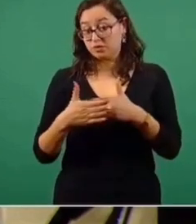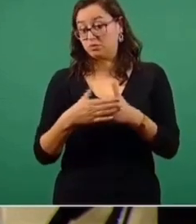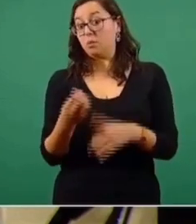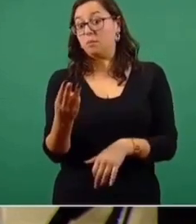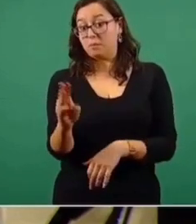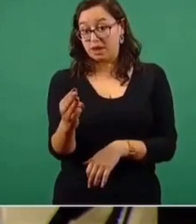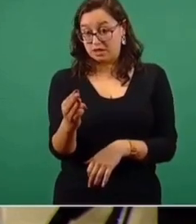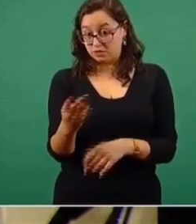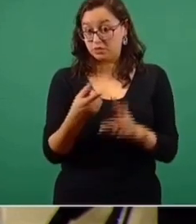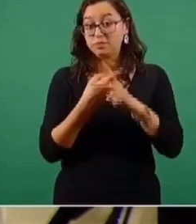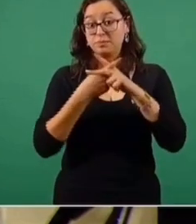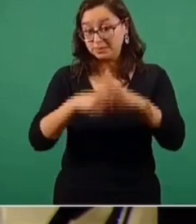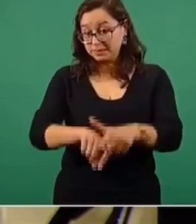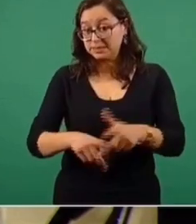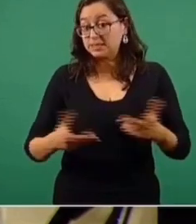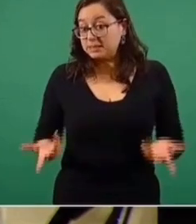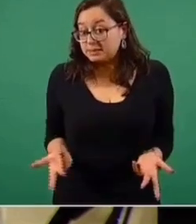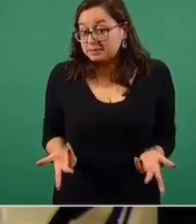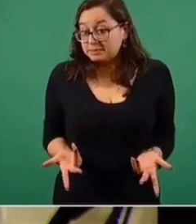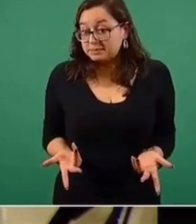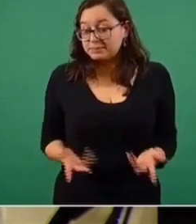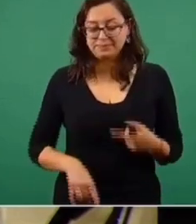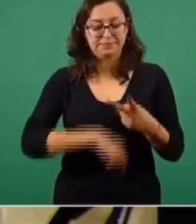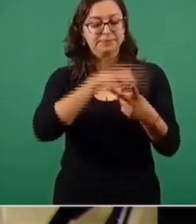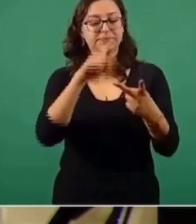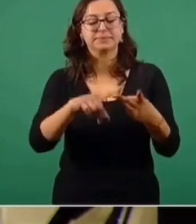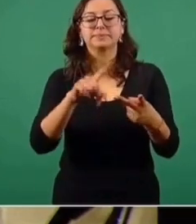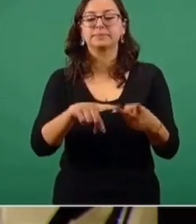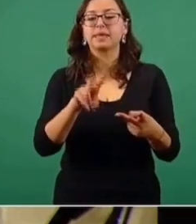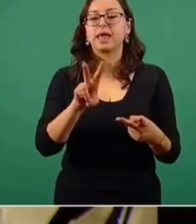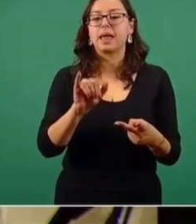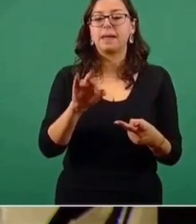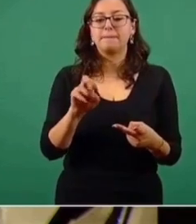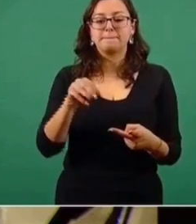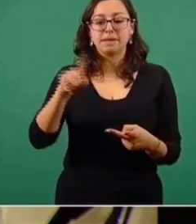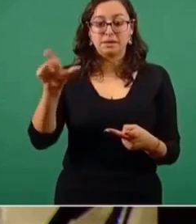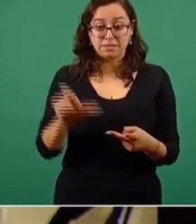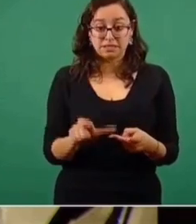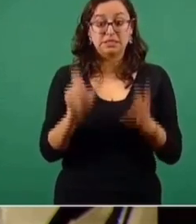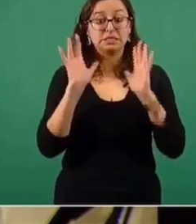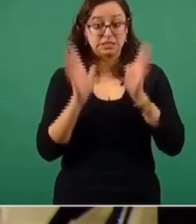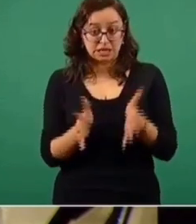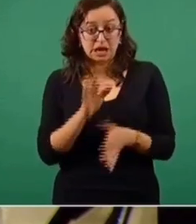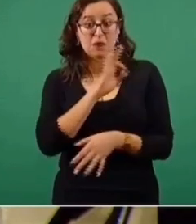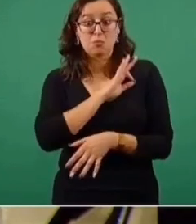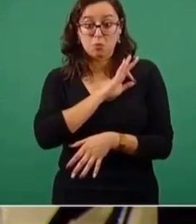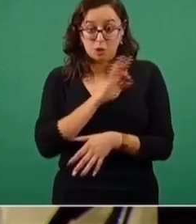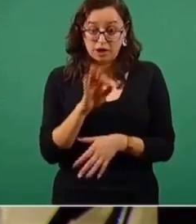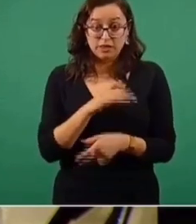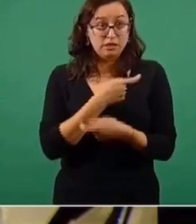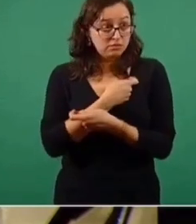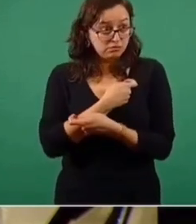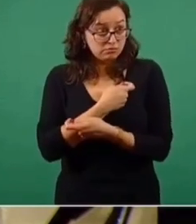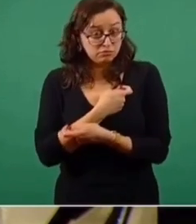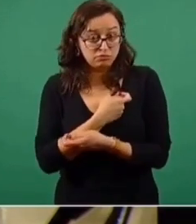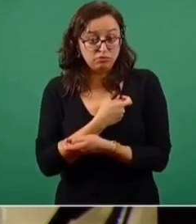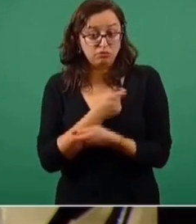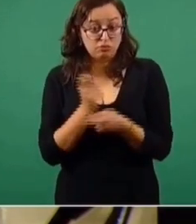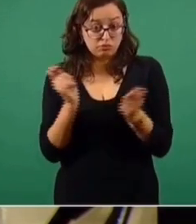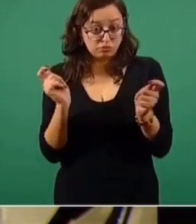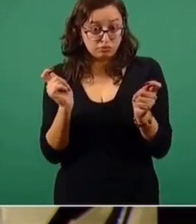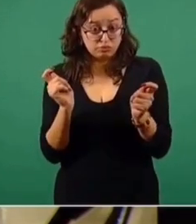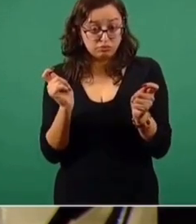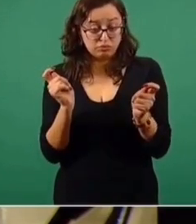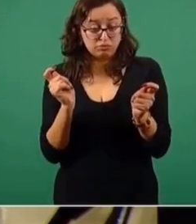si ya se cuenta con un plan para que Virmex tenga la capacidad de distribuir, tenga el personal adecuado para la